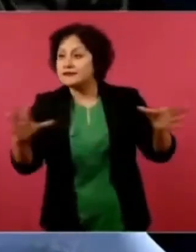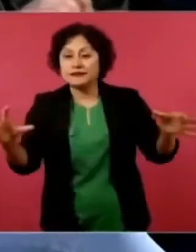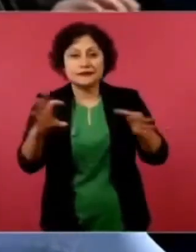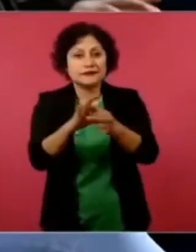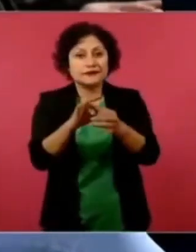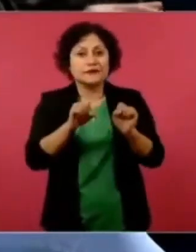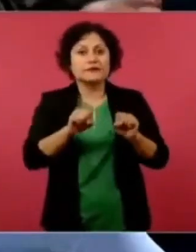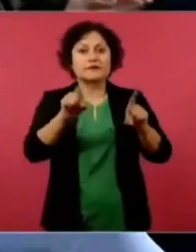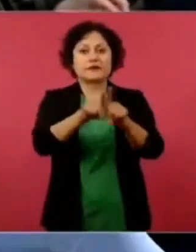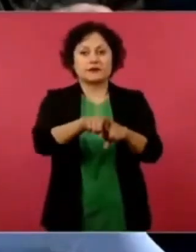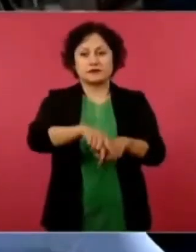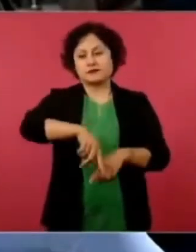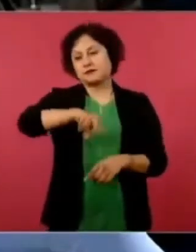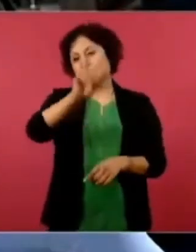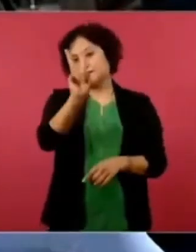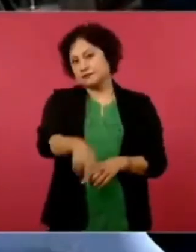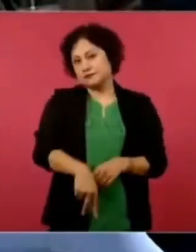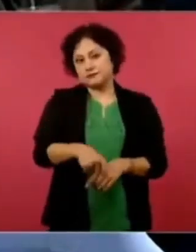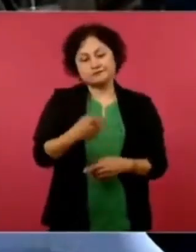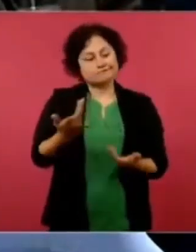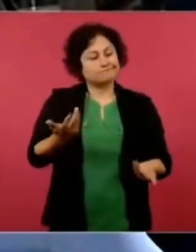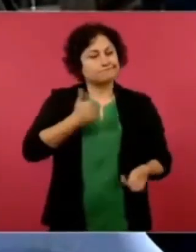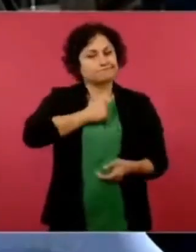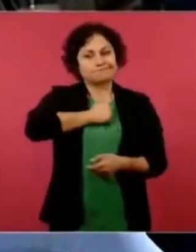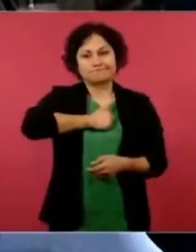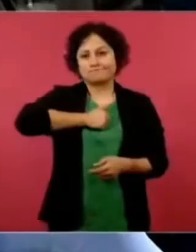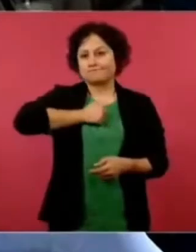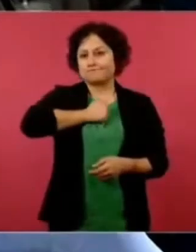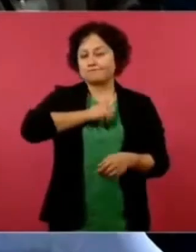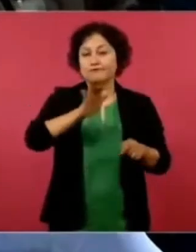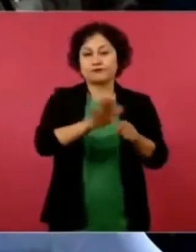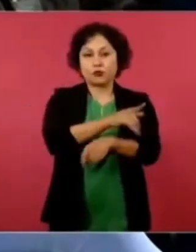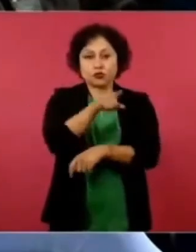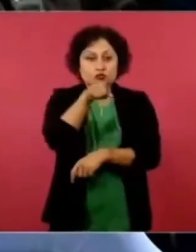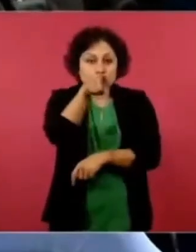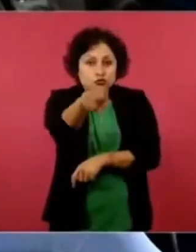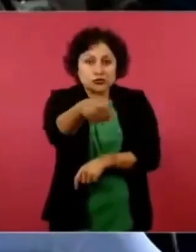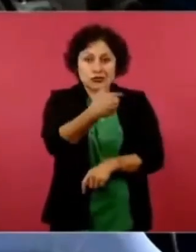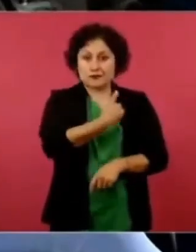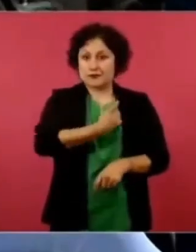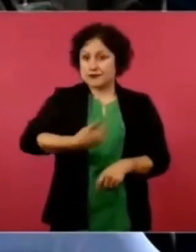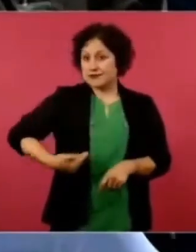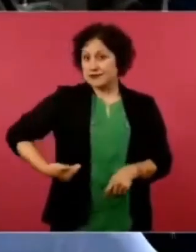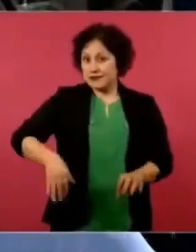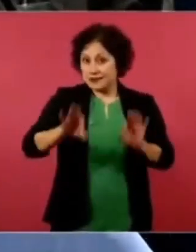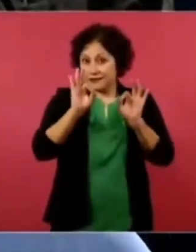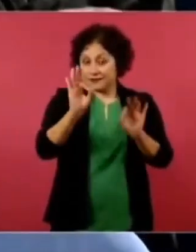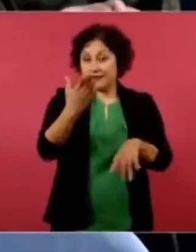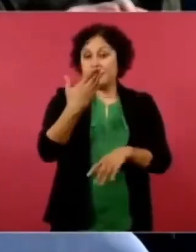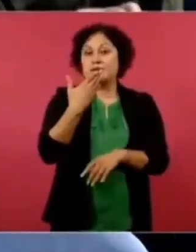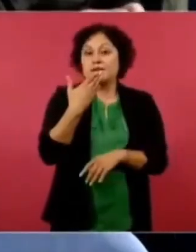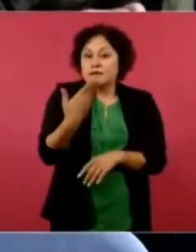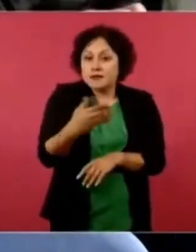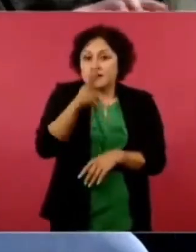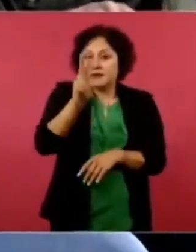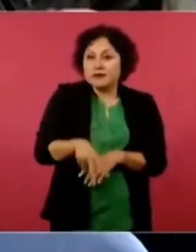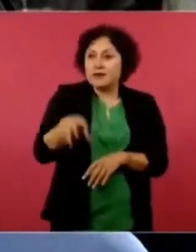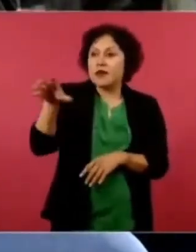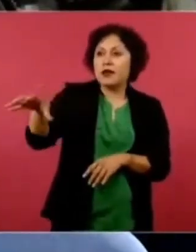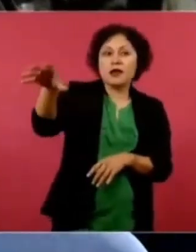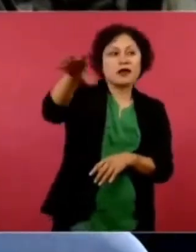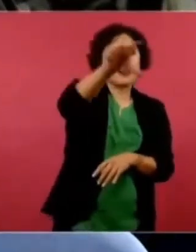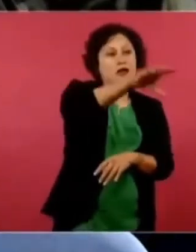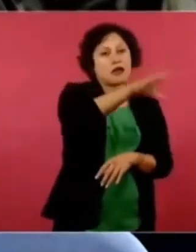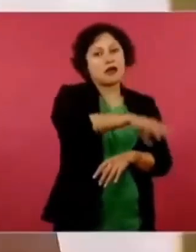Es una lástima, porque usted es un buen presidente y estas organizaciones hacen un trabajo